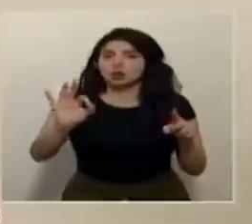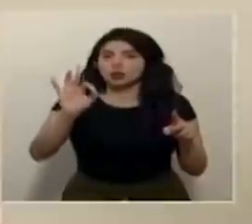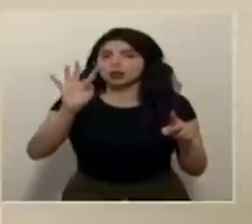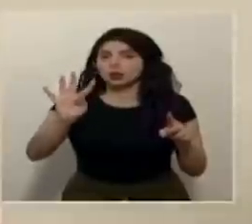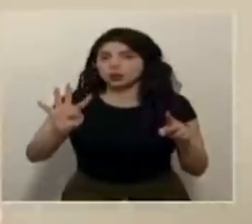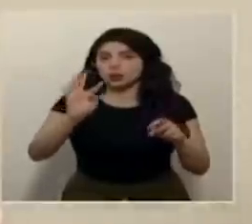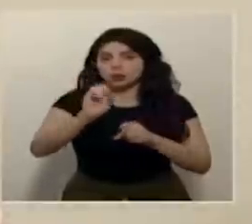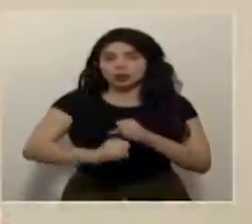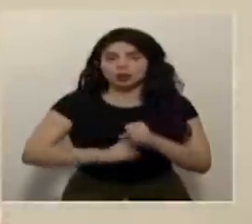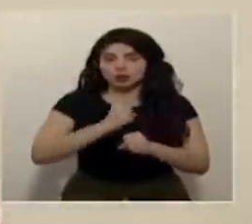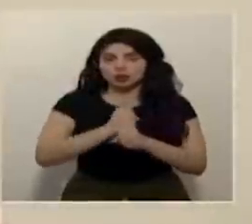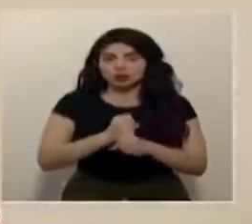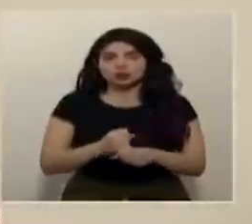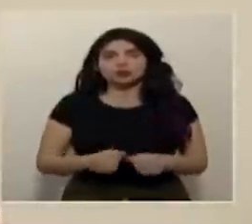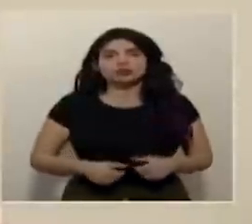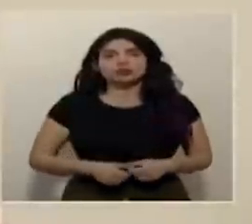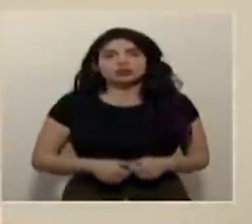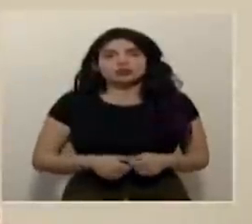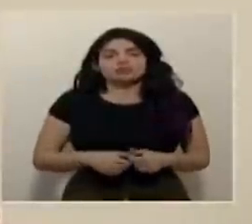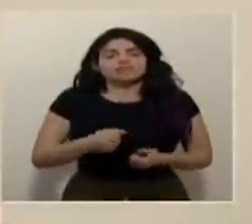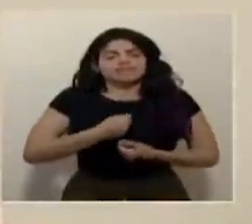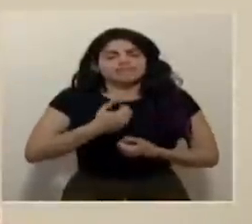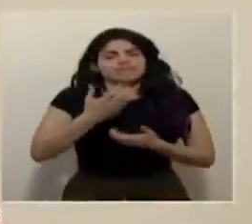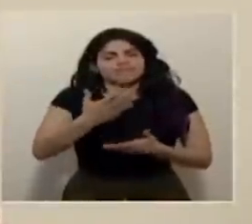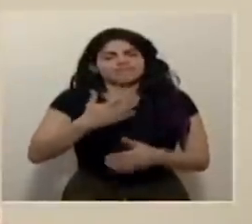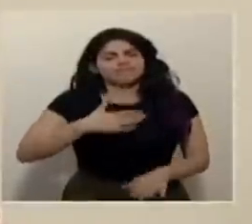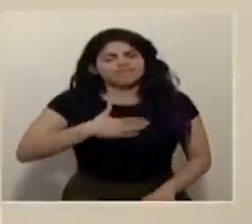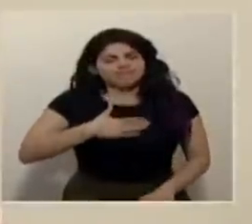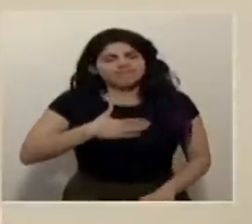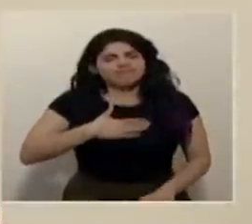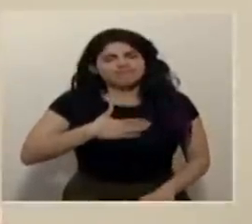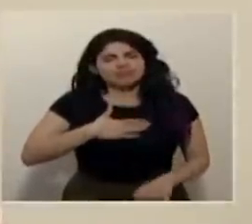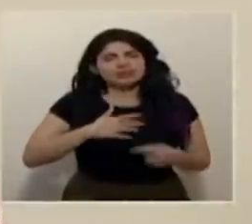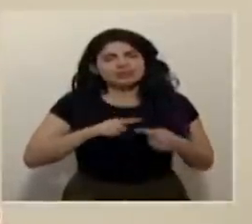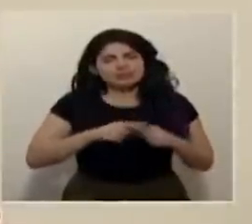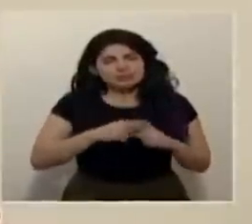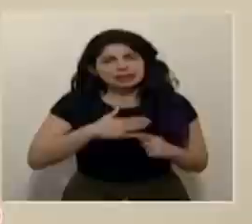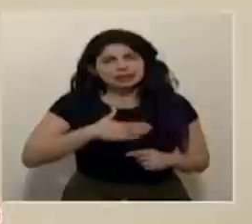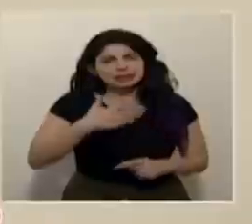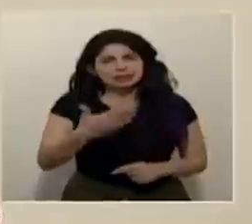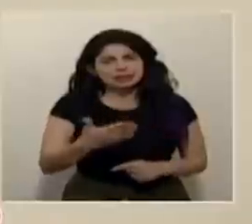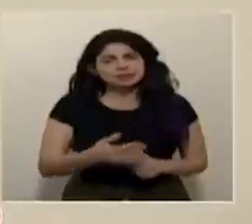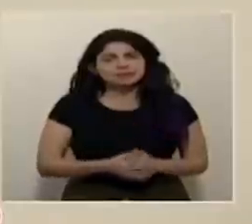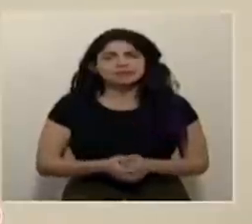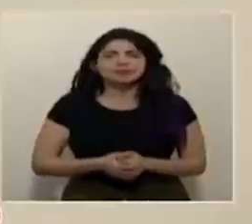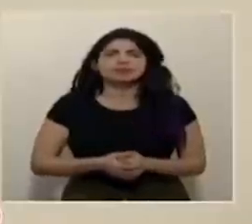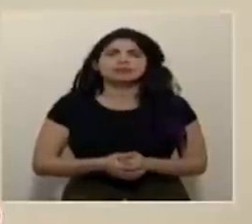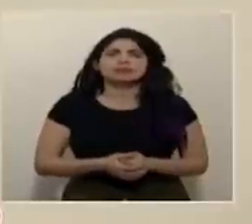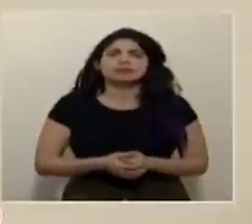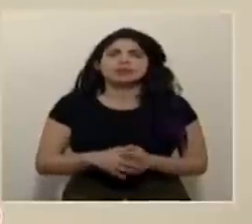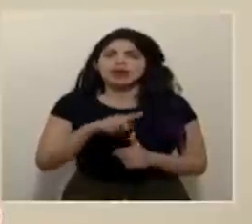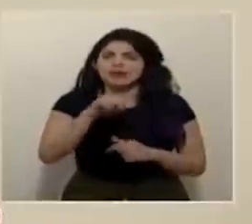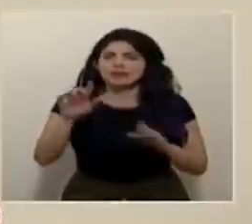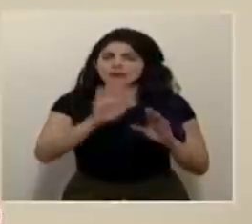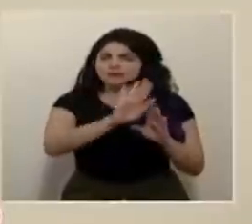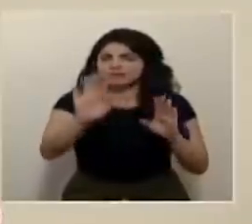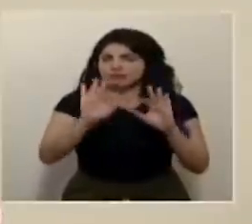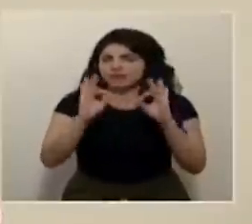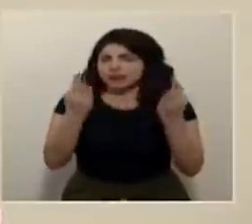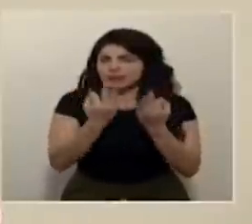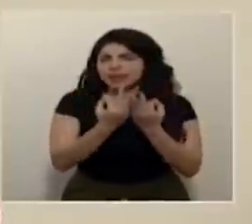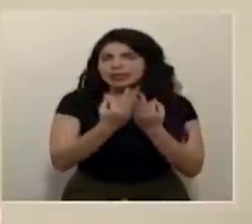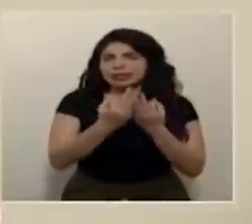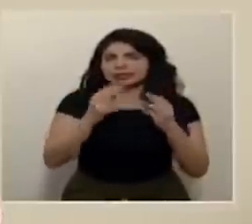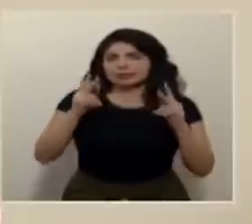años. Expresamos nuestro más sentido pésame a los familiares de las